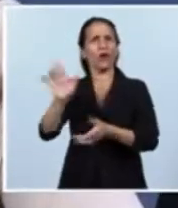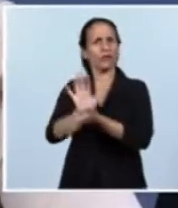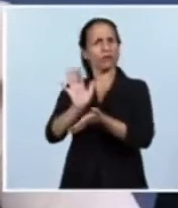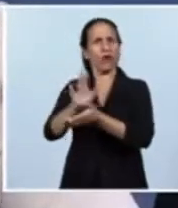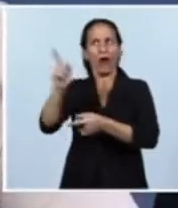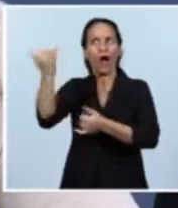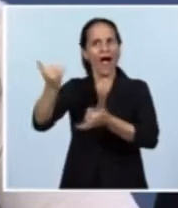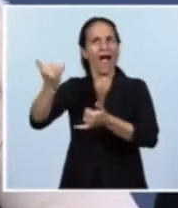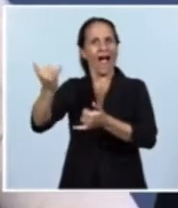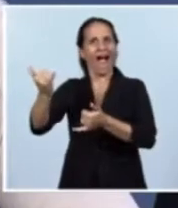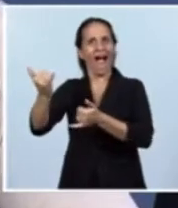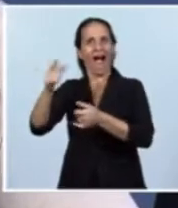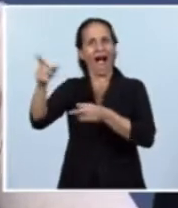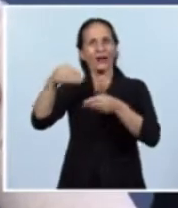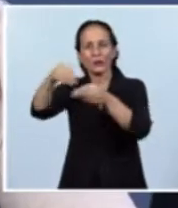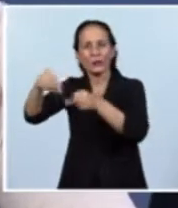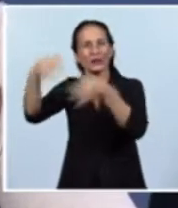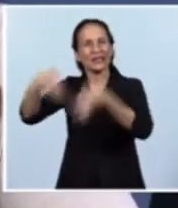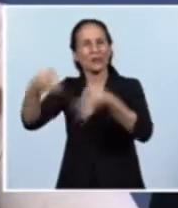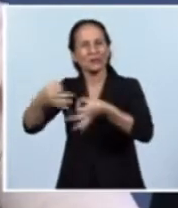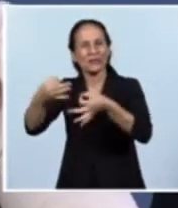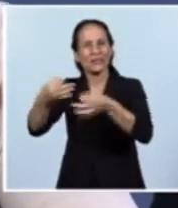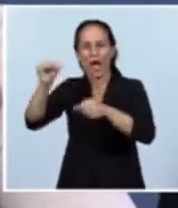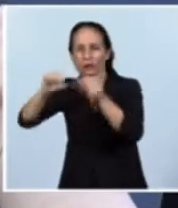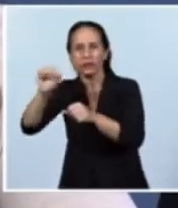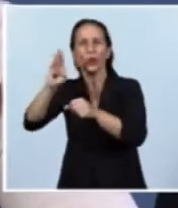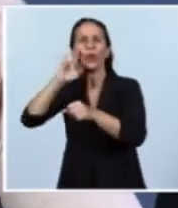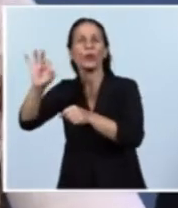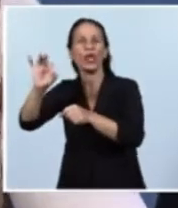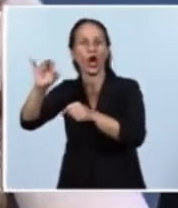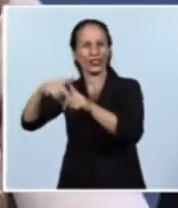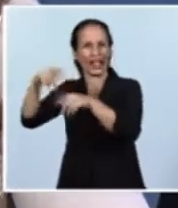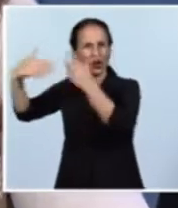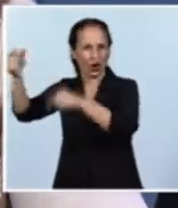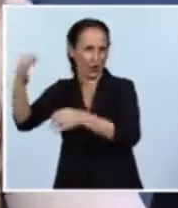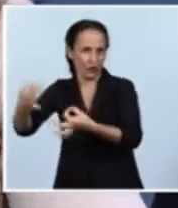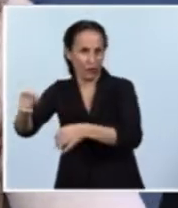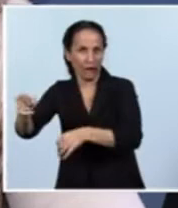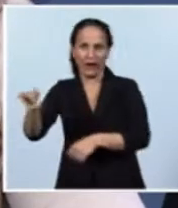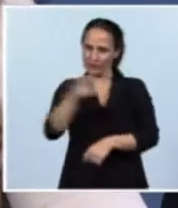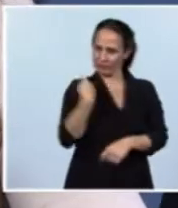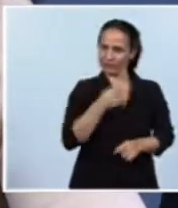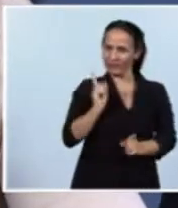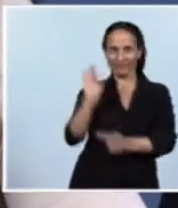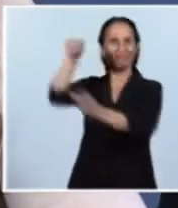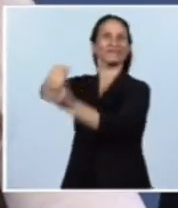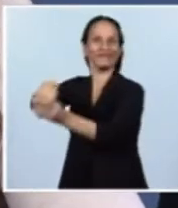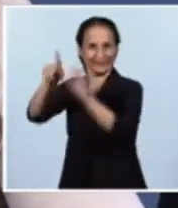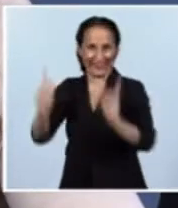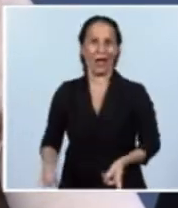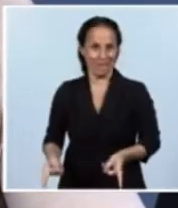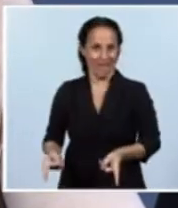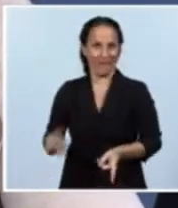cultivos biotecnológicos nacionales. Esto también es parte de la inmensa